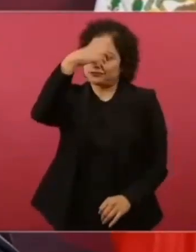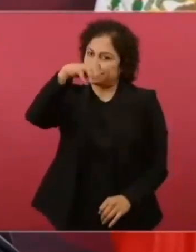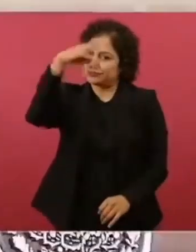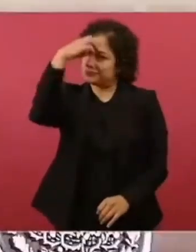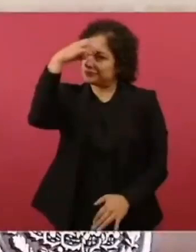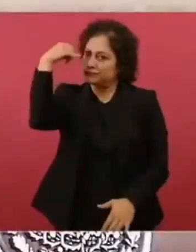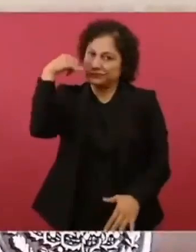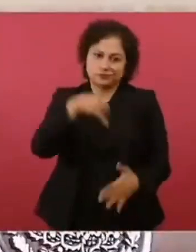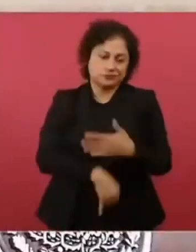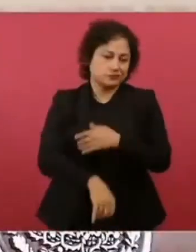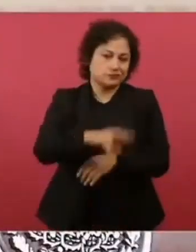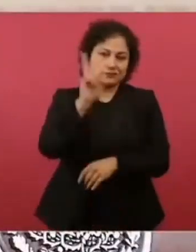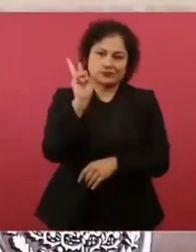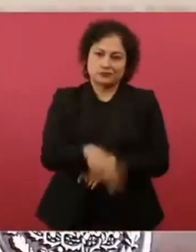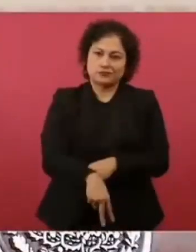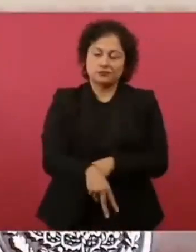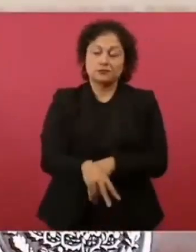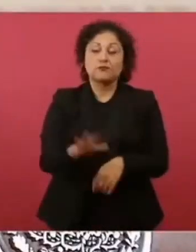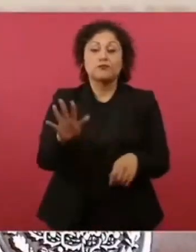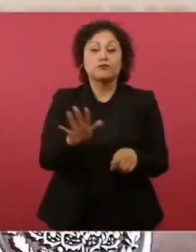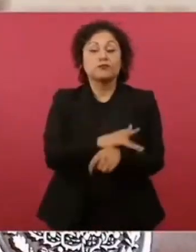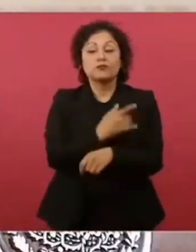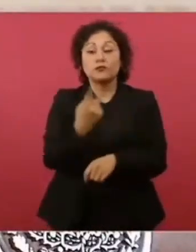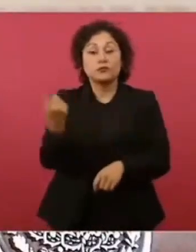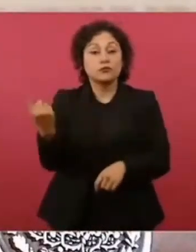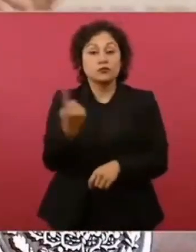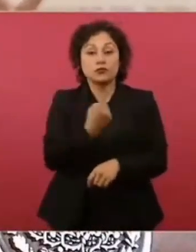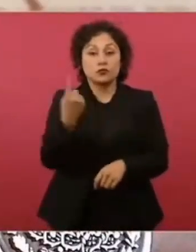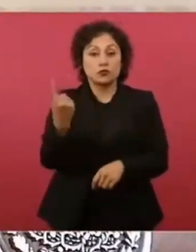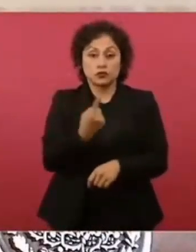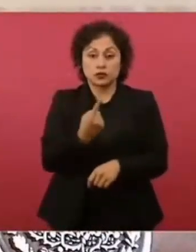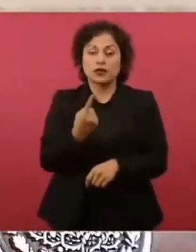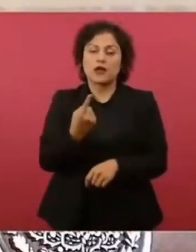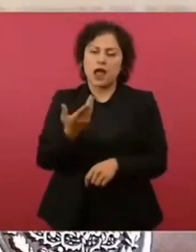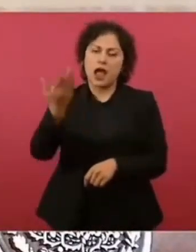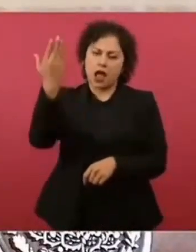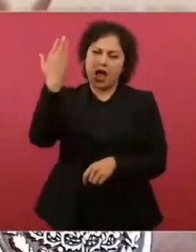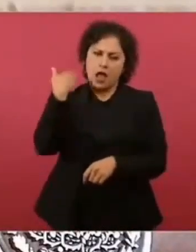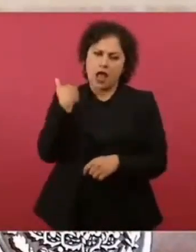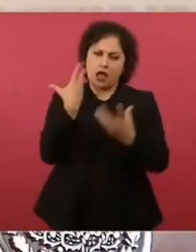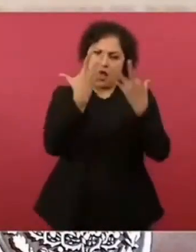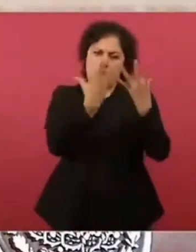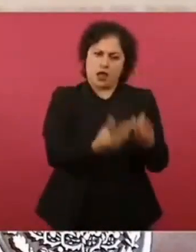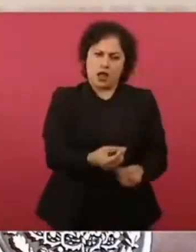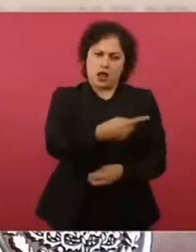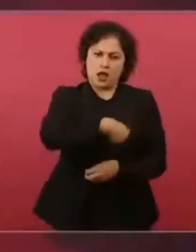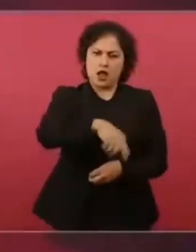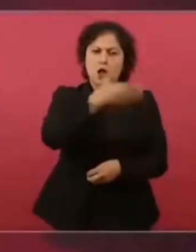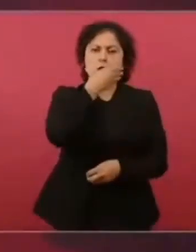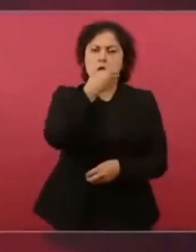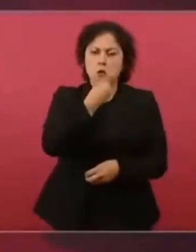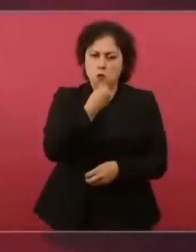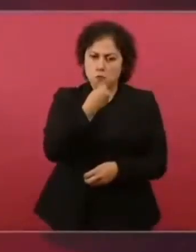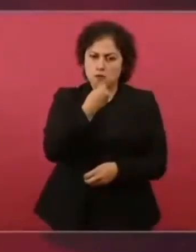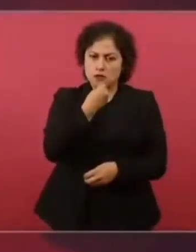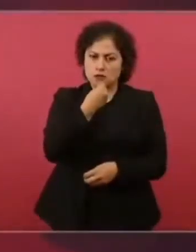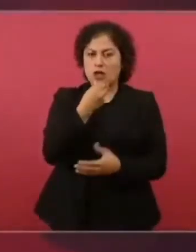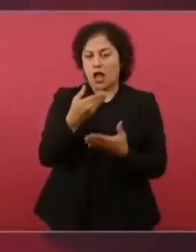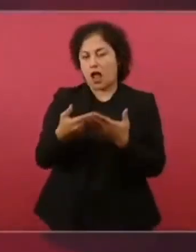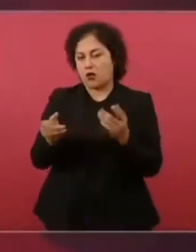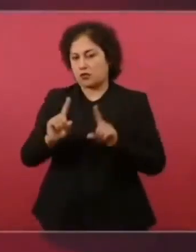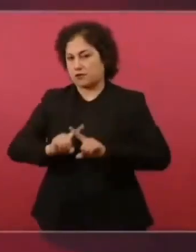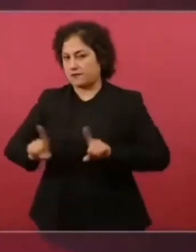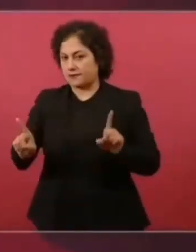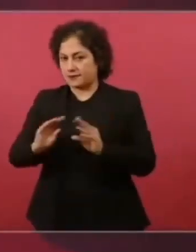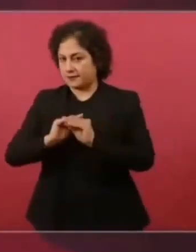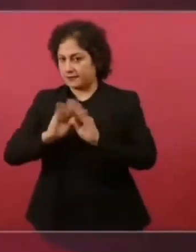porque de todos ellos hombres en aquel entonces ahora se diría mujeres y